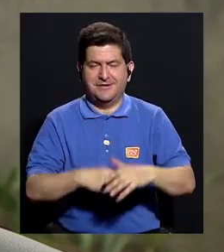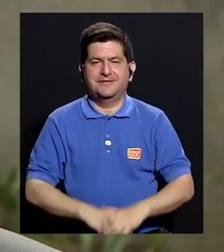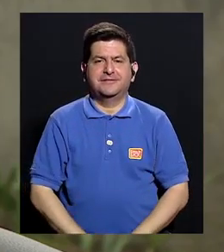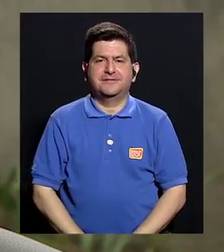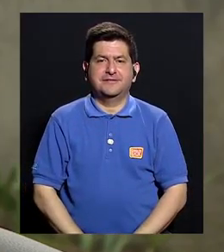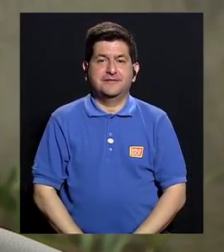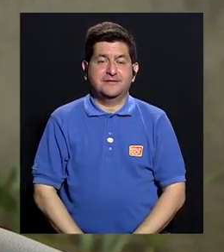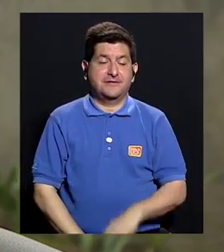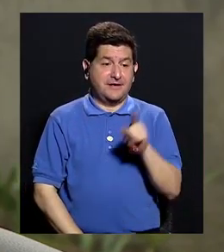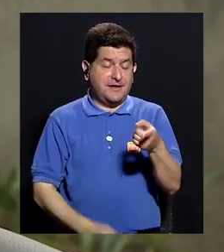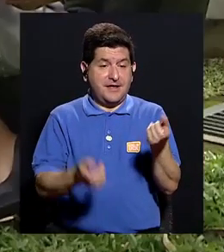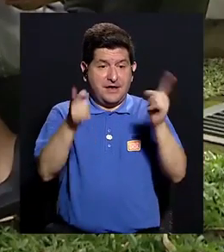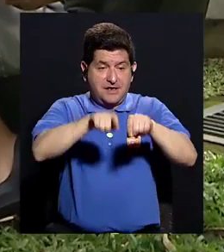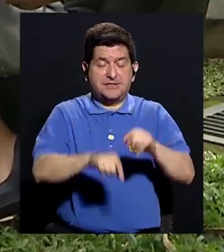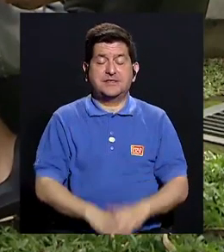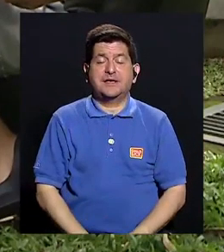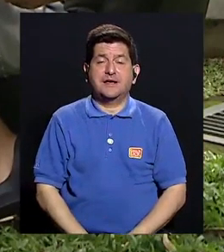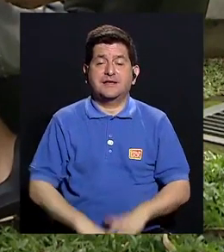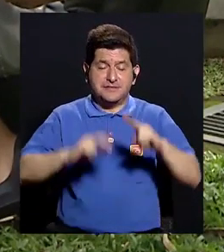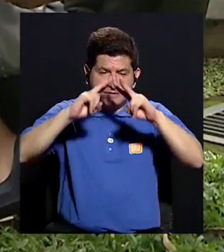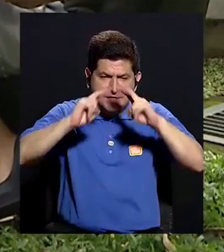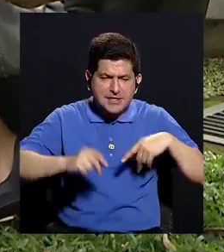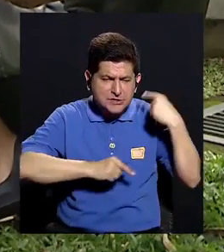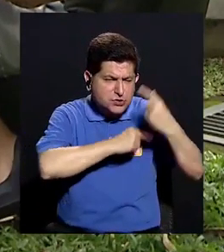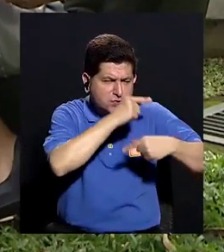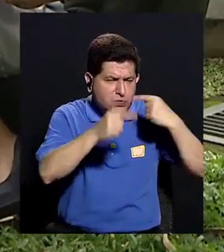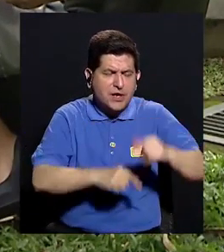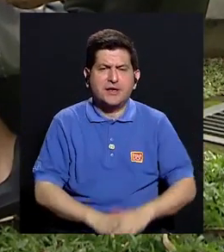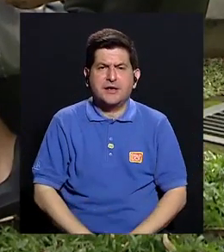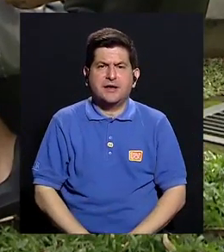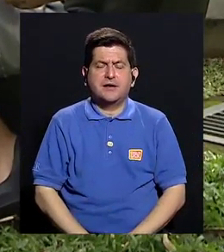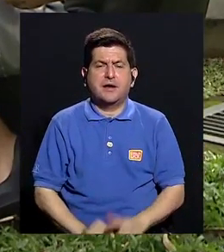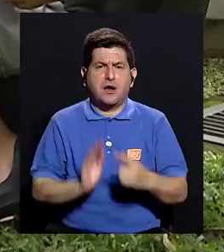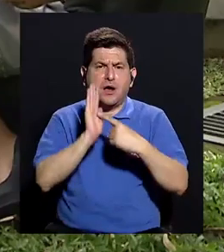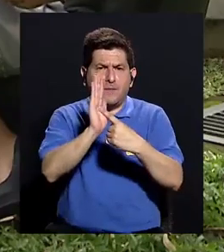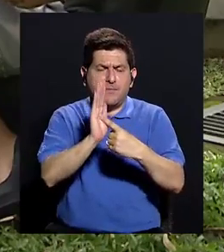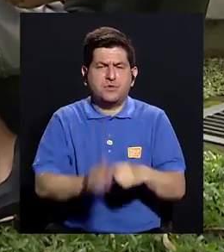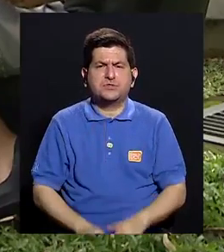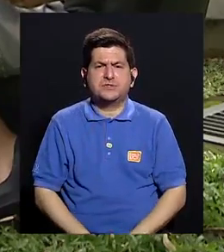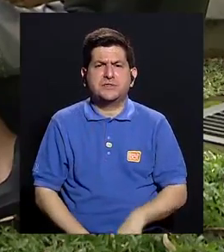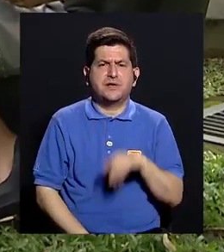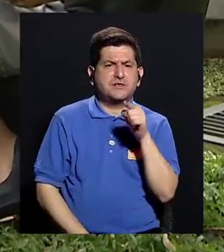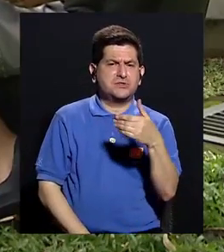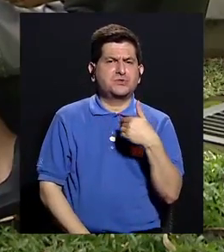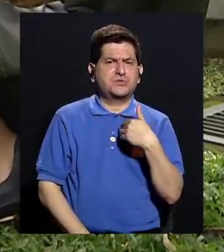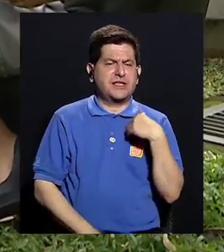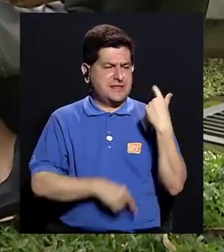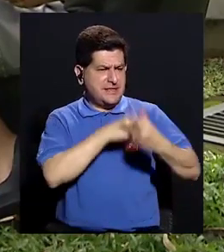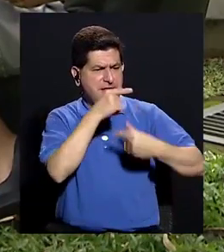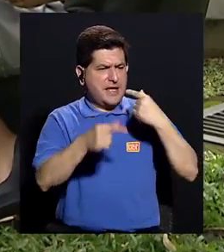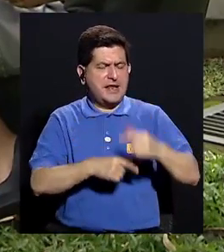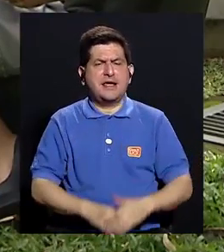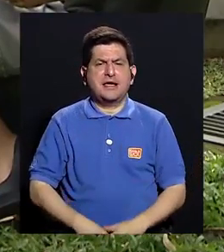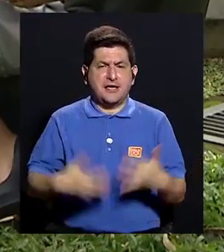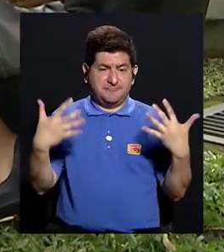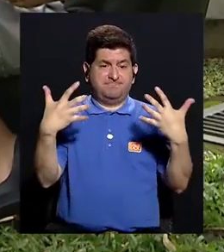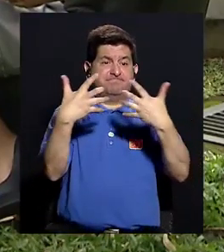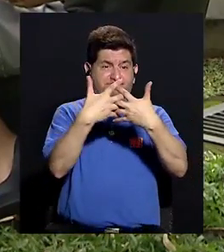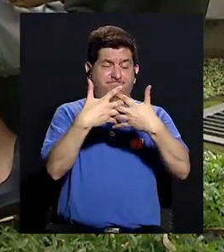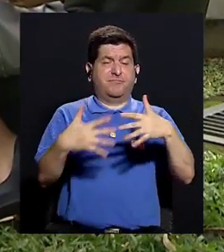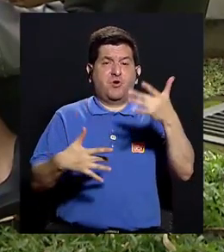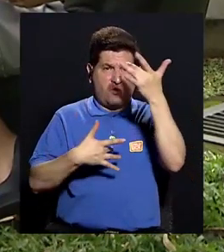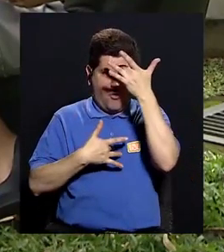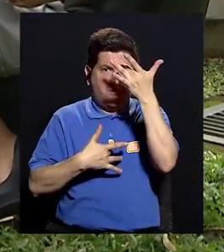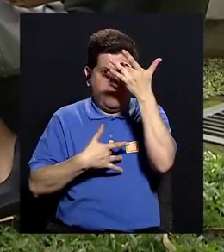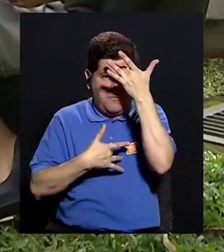un examen genético que lo que hace es darte una prevalencia, sea, si tienes unos genes que son compatibles con